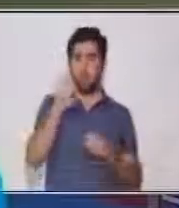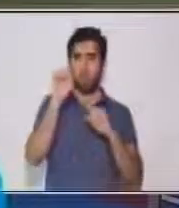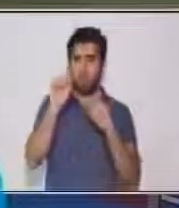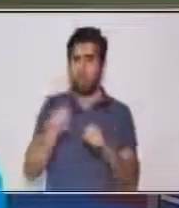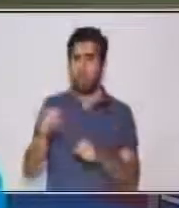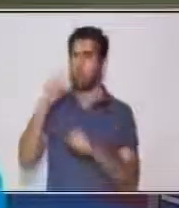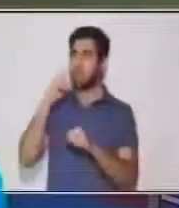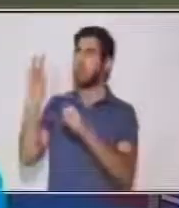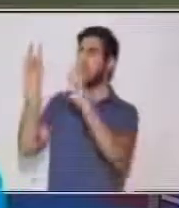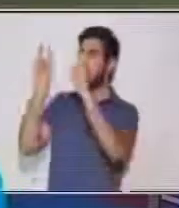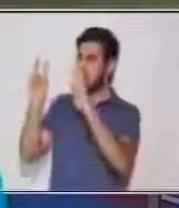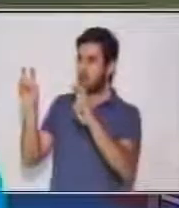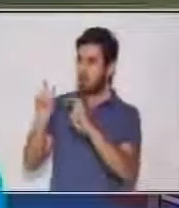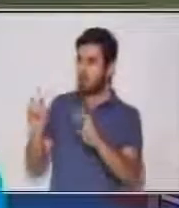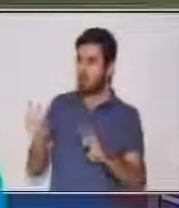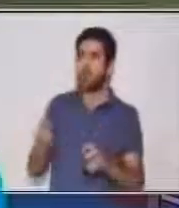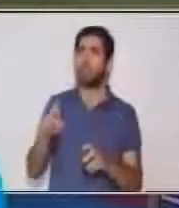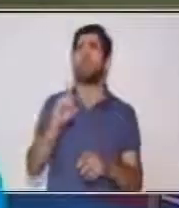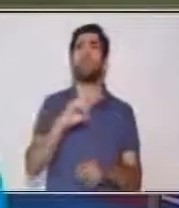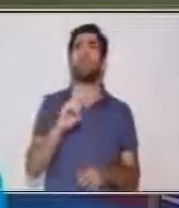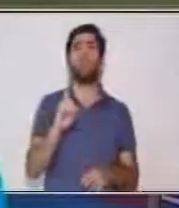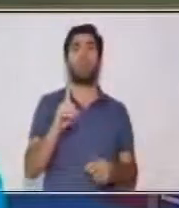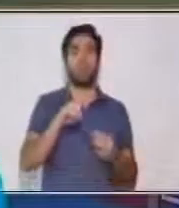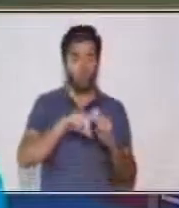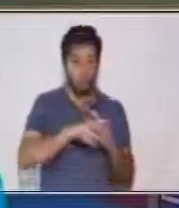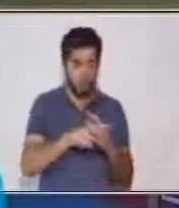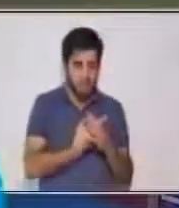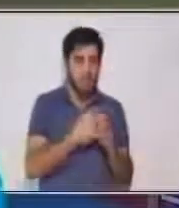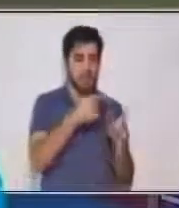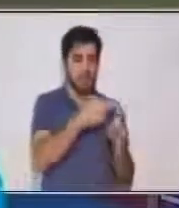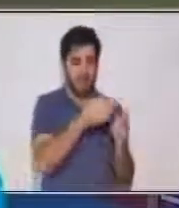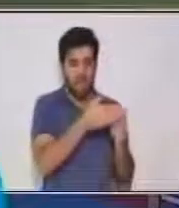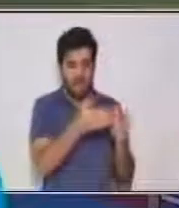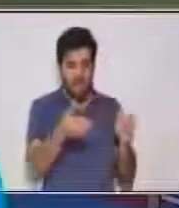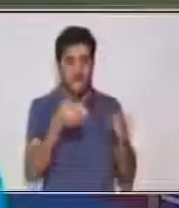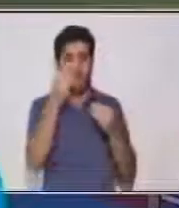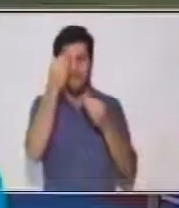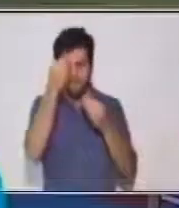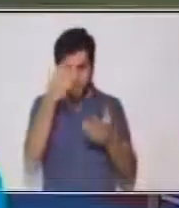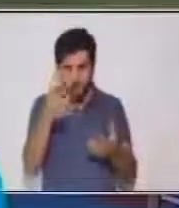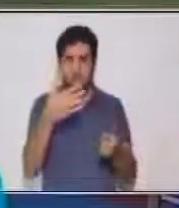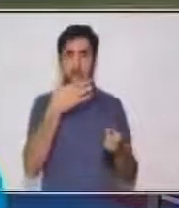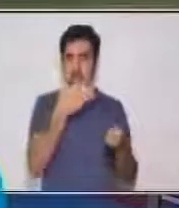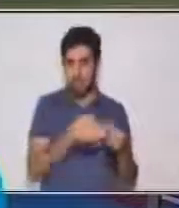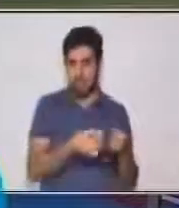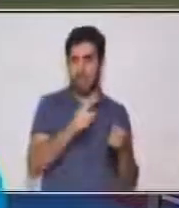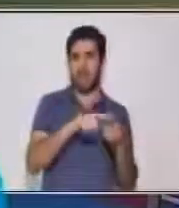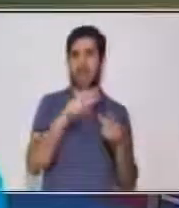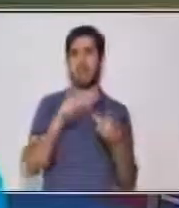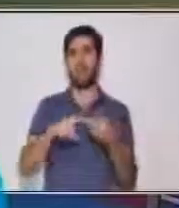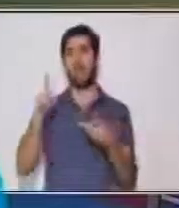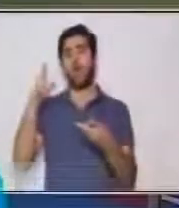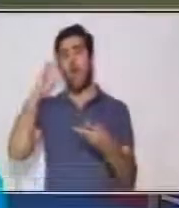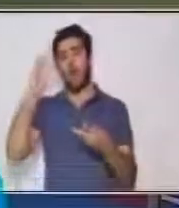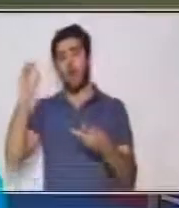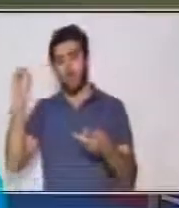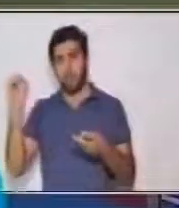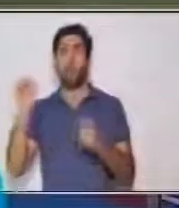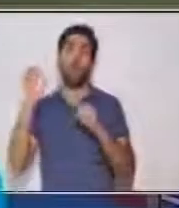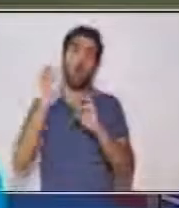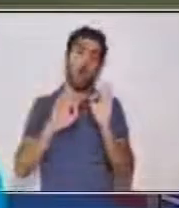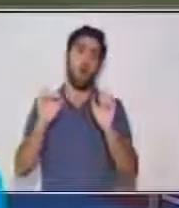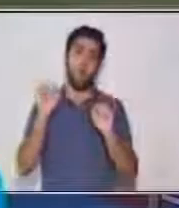textos. ¿Dónde termina el hecho? ¿Dónde comienza la opinión? A veces vas a encontrar opiniones mezcladas en los hechos.